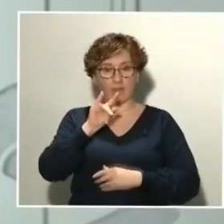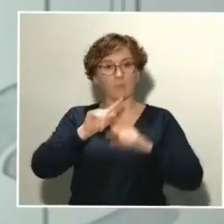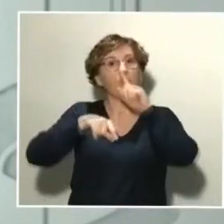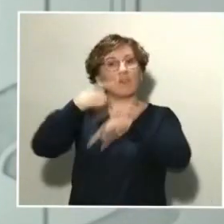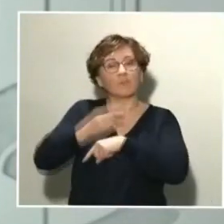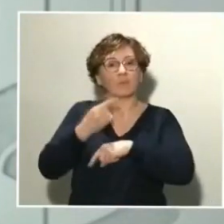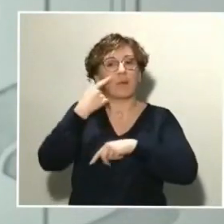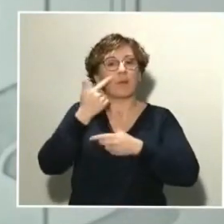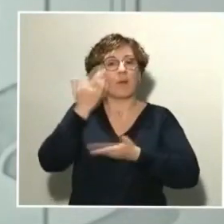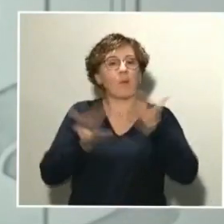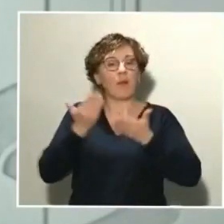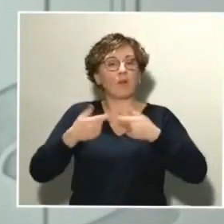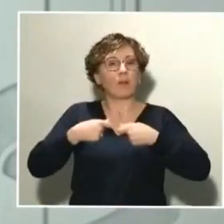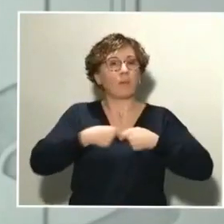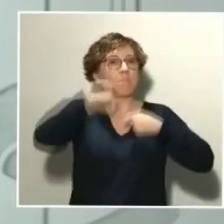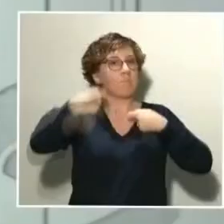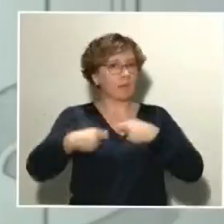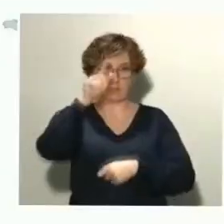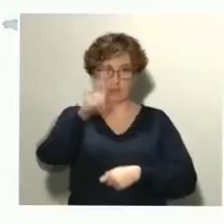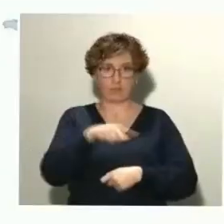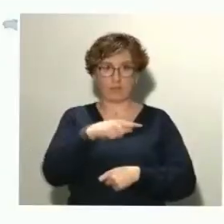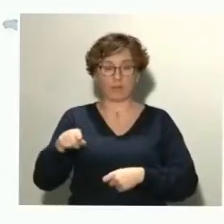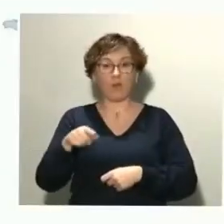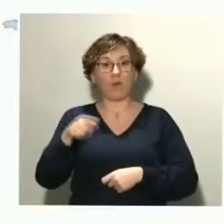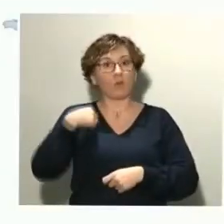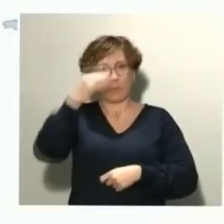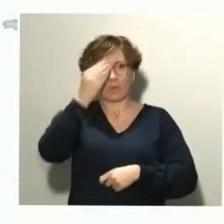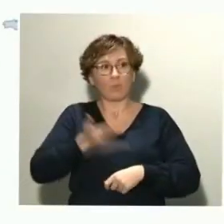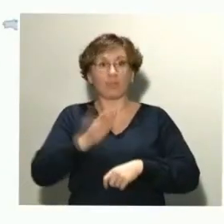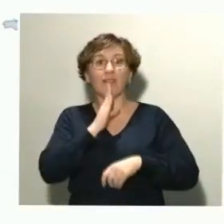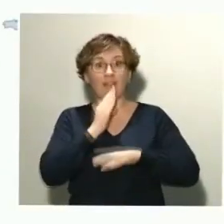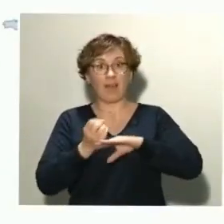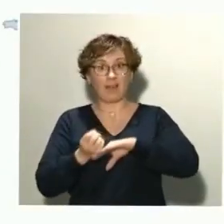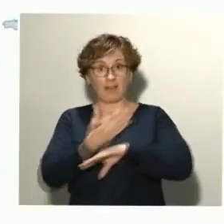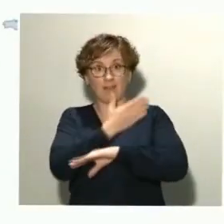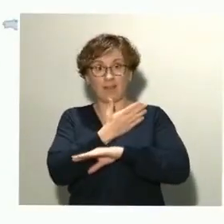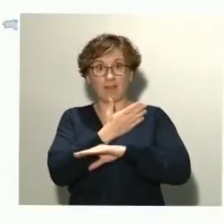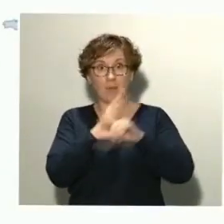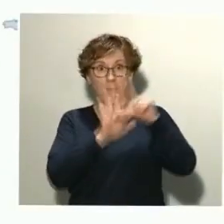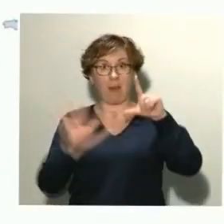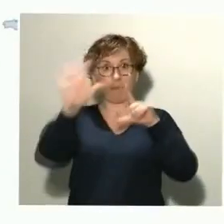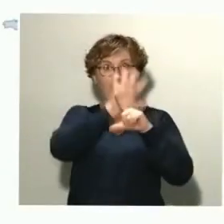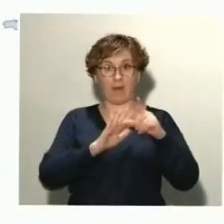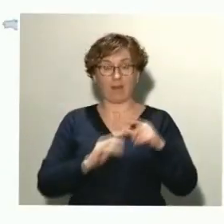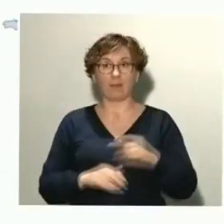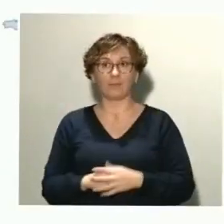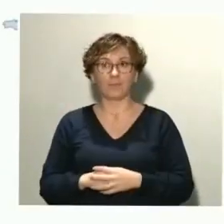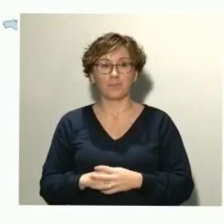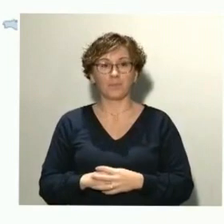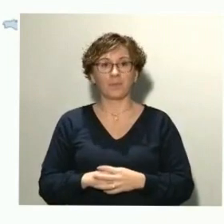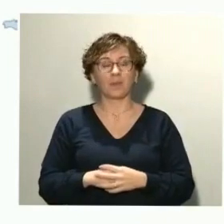Y yo creo que es importante, si me pueden enfocar el mapa que tenemos ahí, que entiendan un poquito la